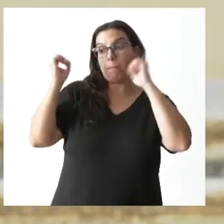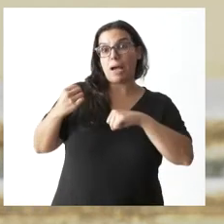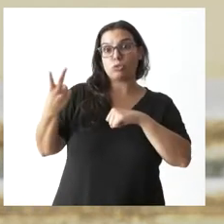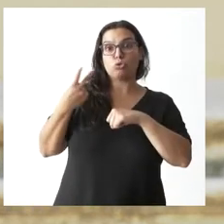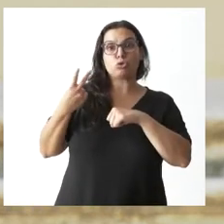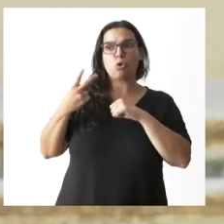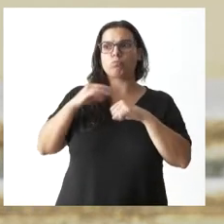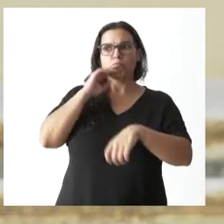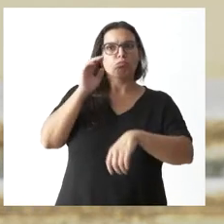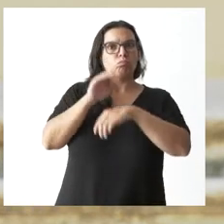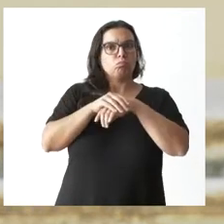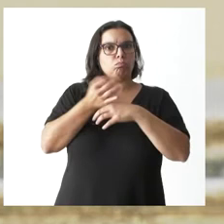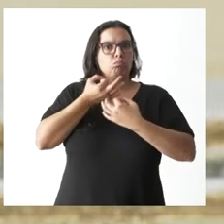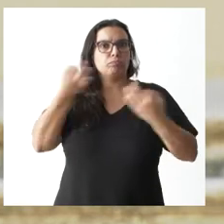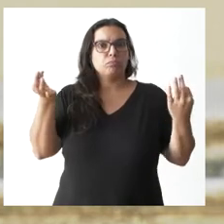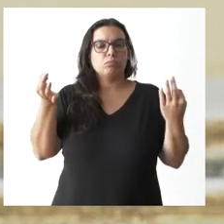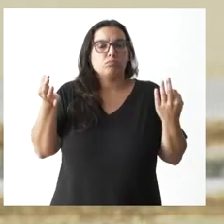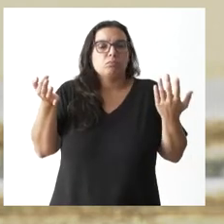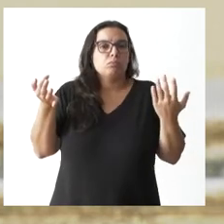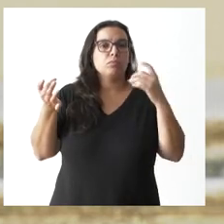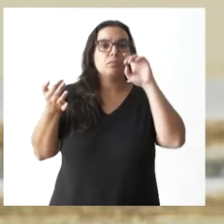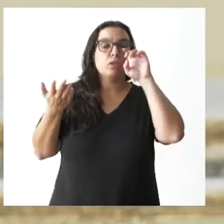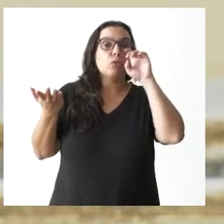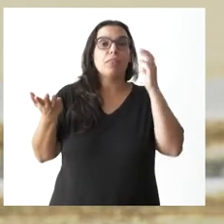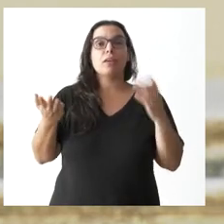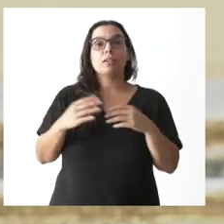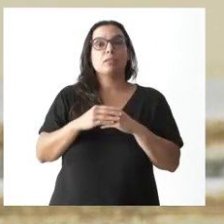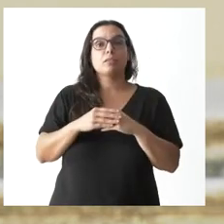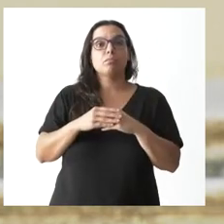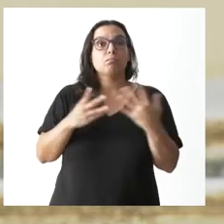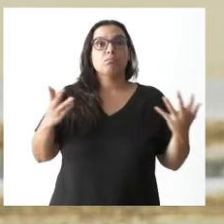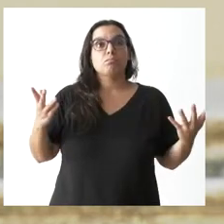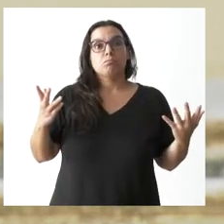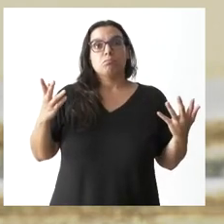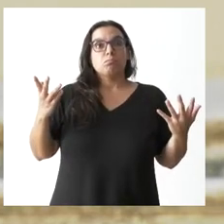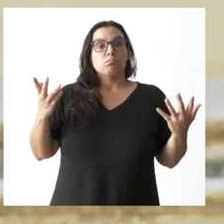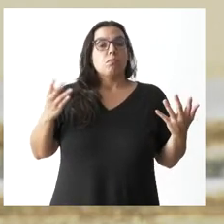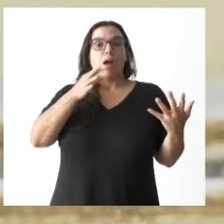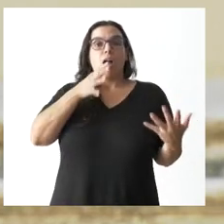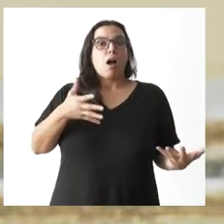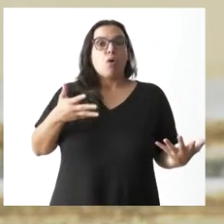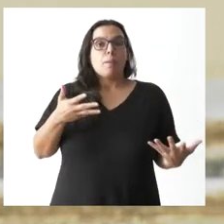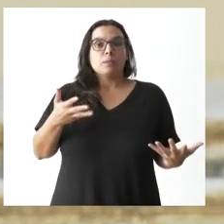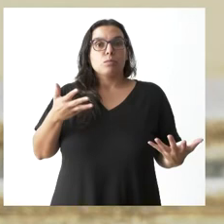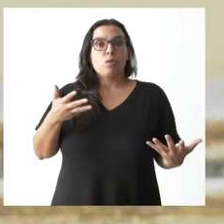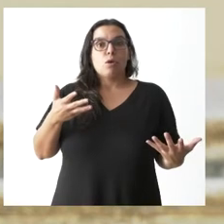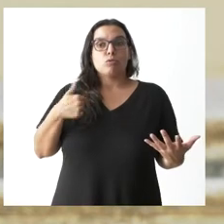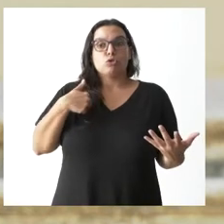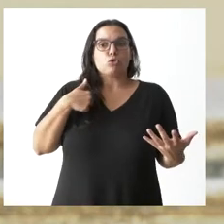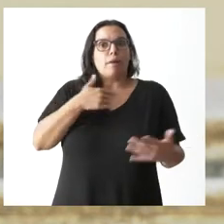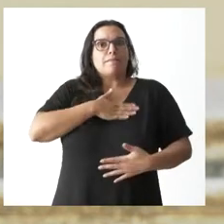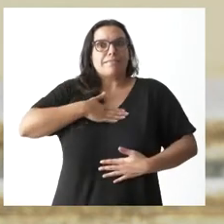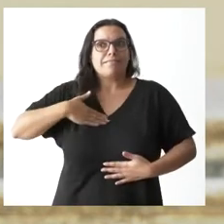manera correcta por tanto no tengo en estos momentos desde luego mi vocación